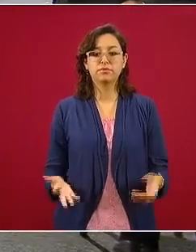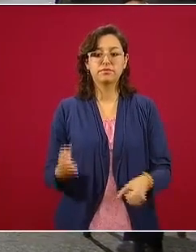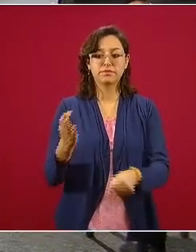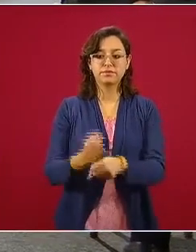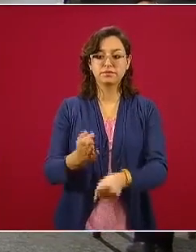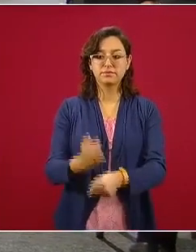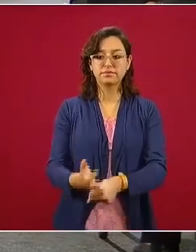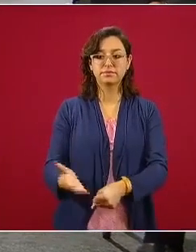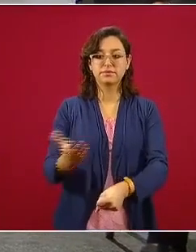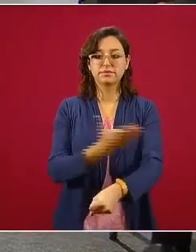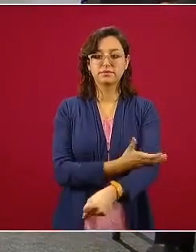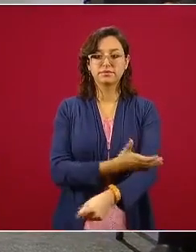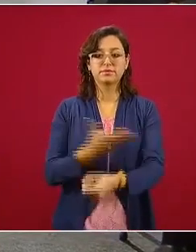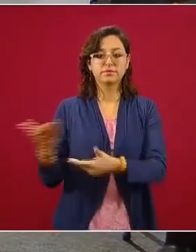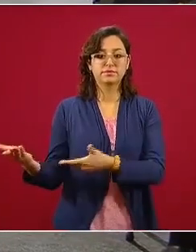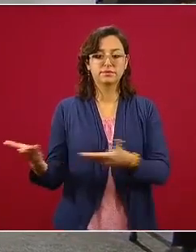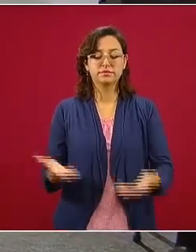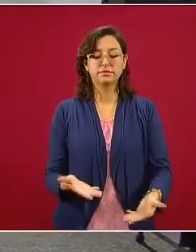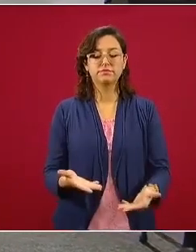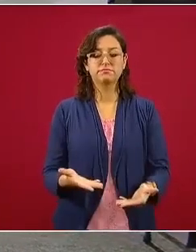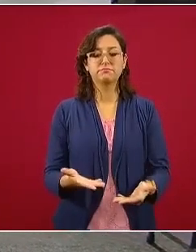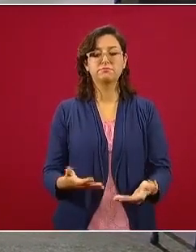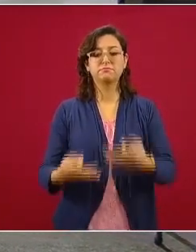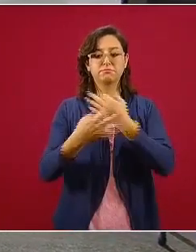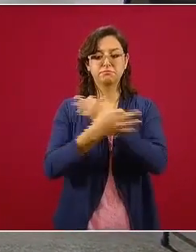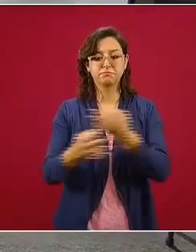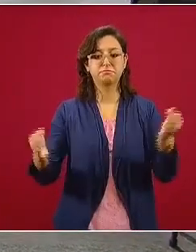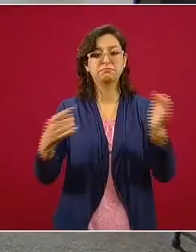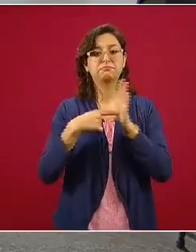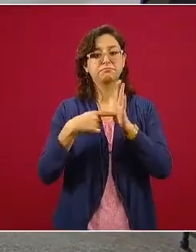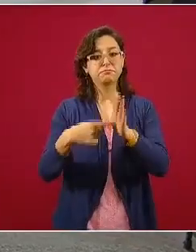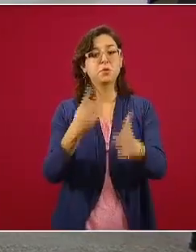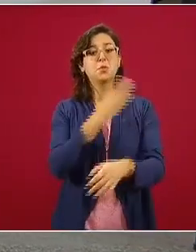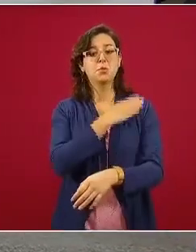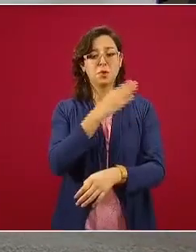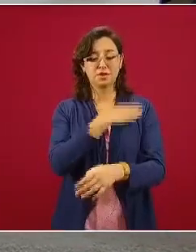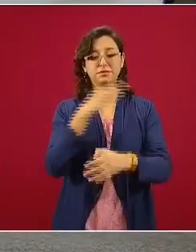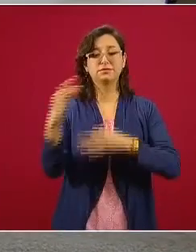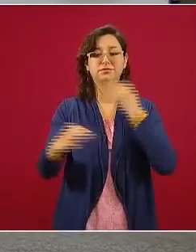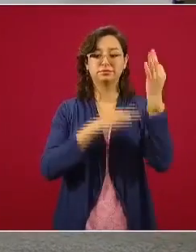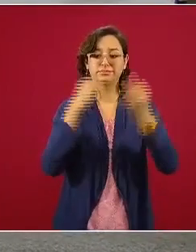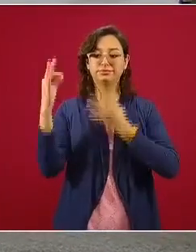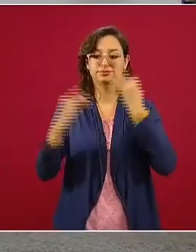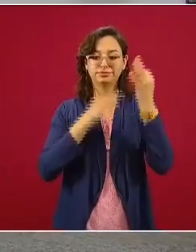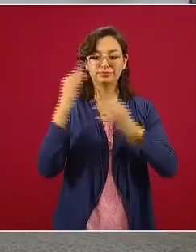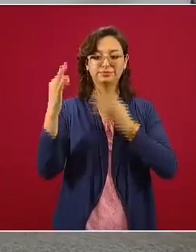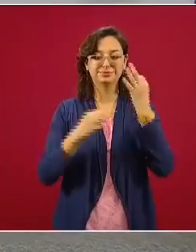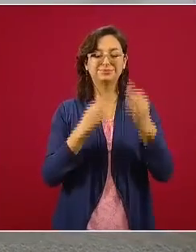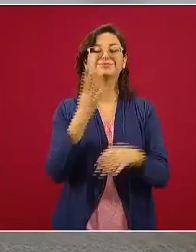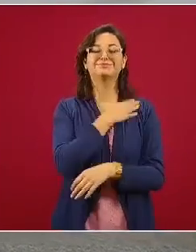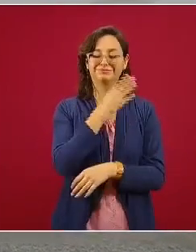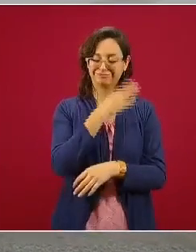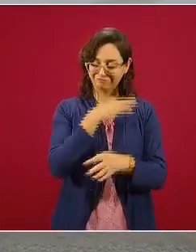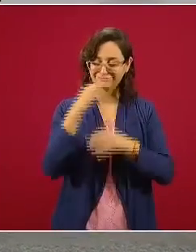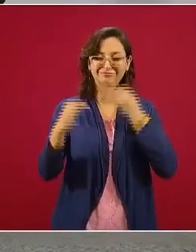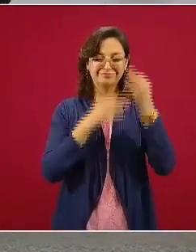es dar al pueblo de México una buena noticia, muy buena,